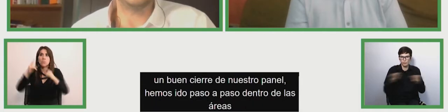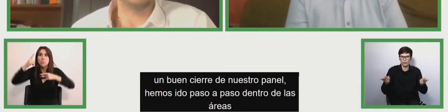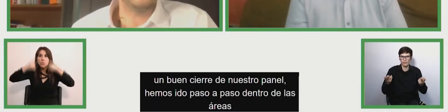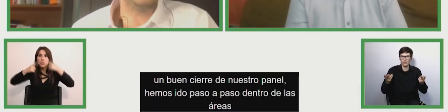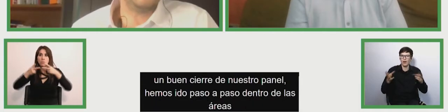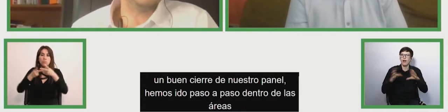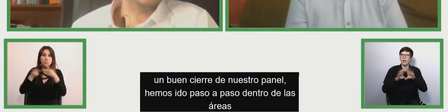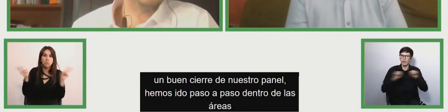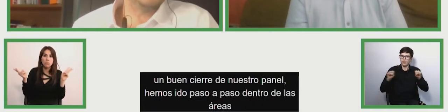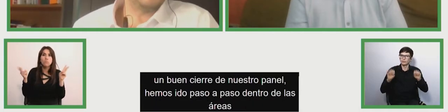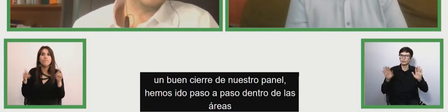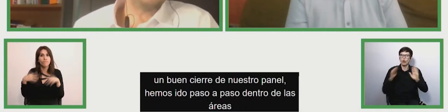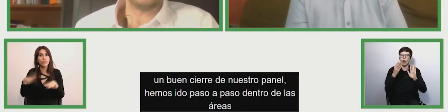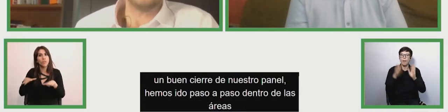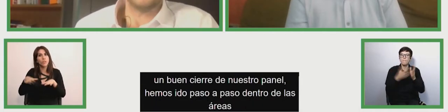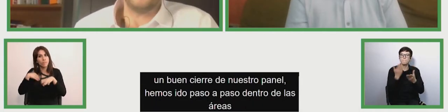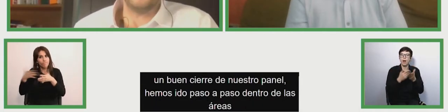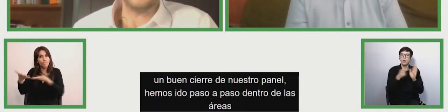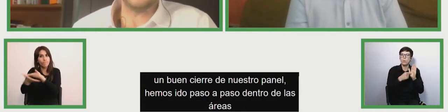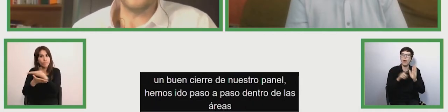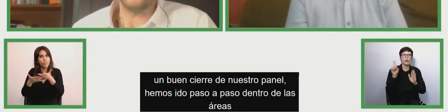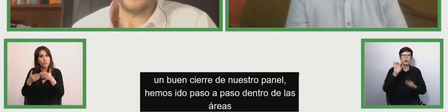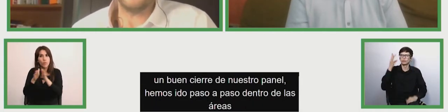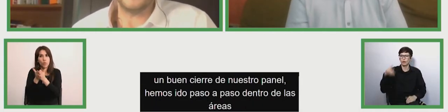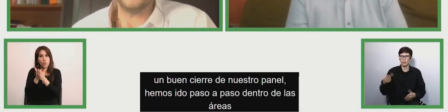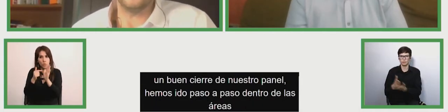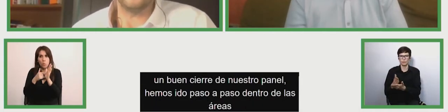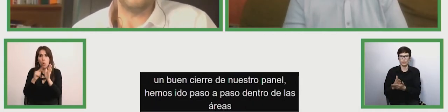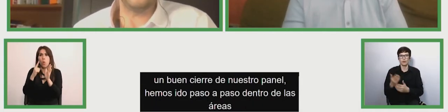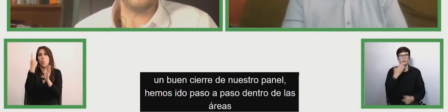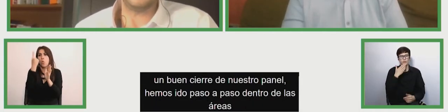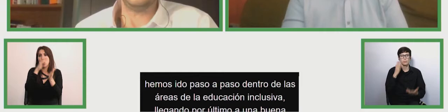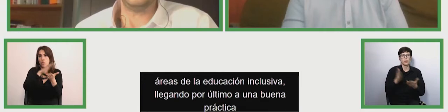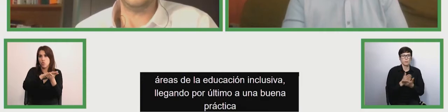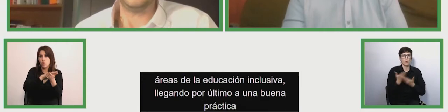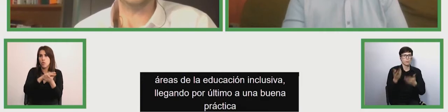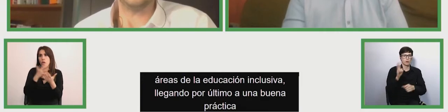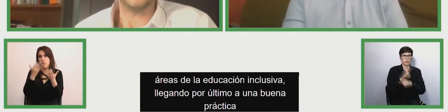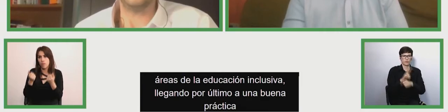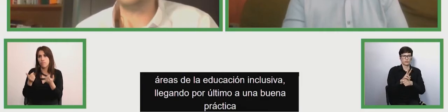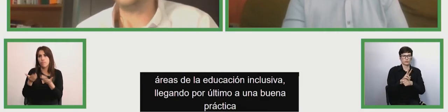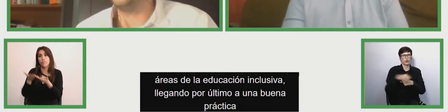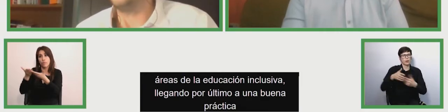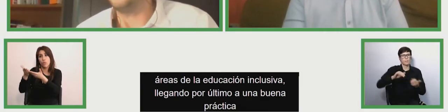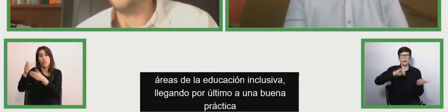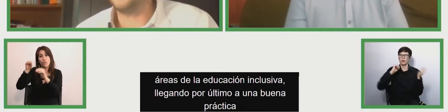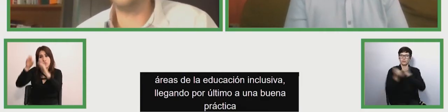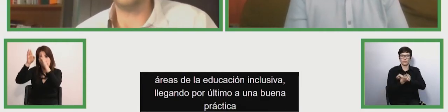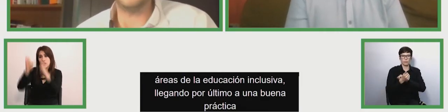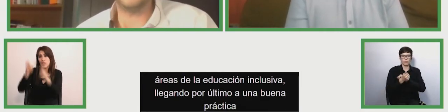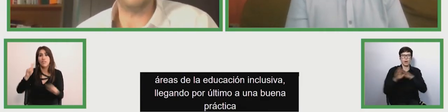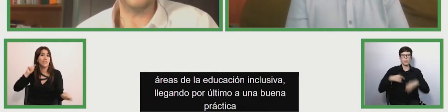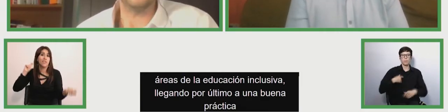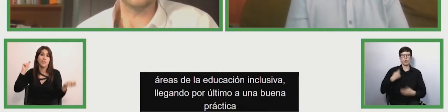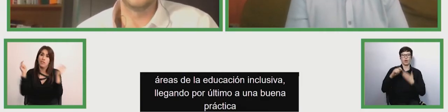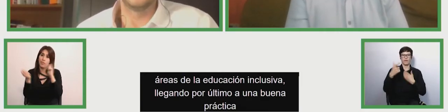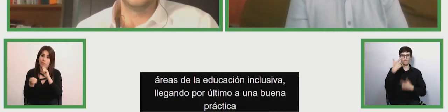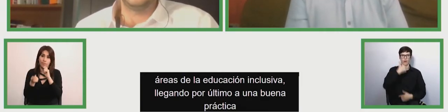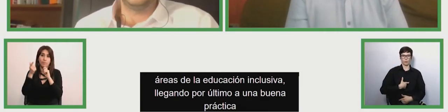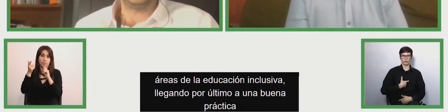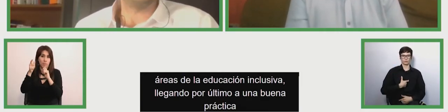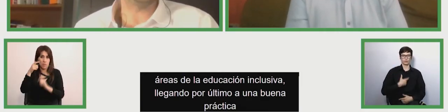manuales que no son solamente unos manuales para los estudiantes tú bien lo has dicho son mucho más hay transformación autoevaluación hay elementos